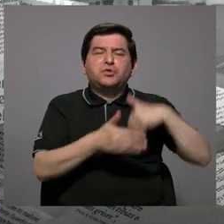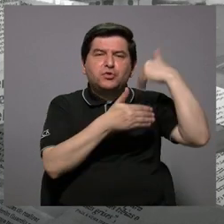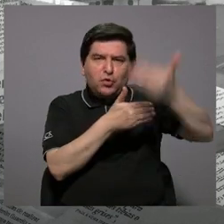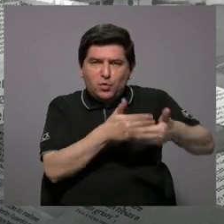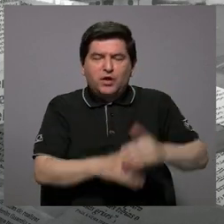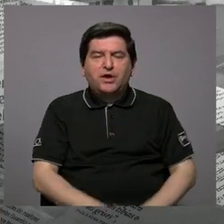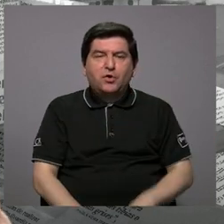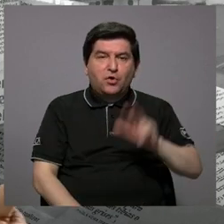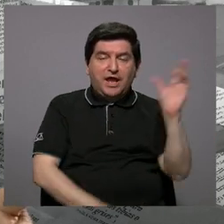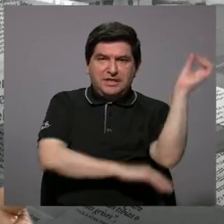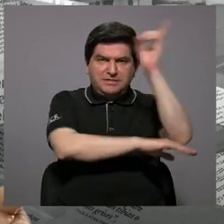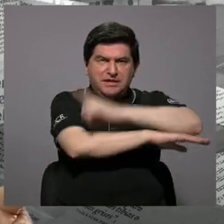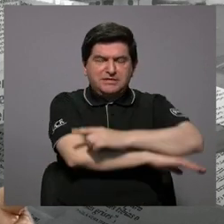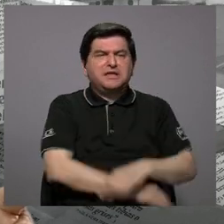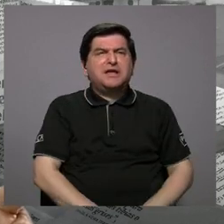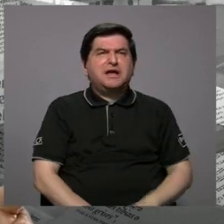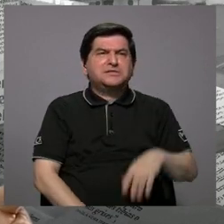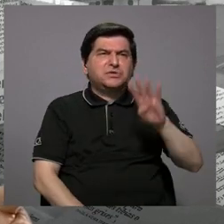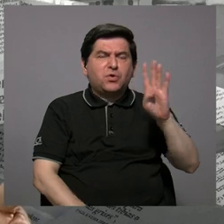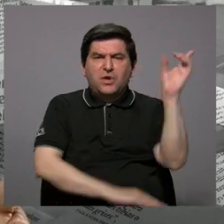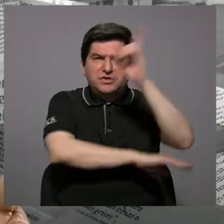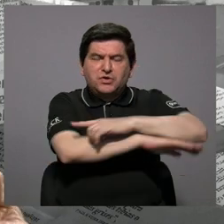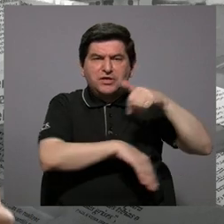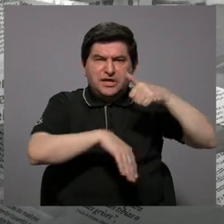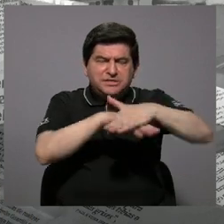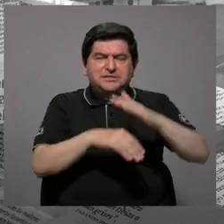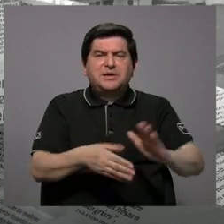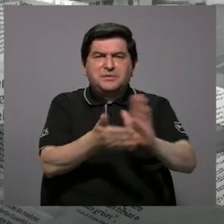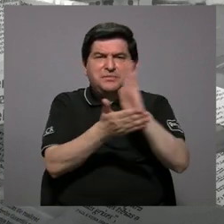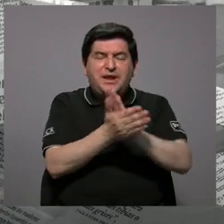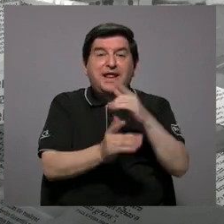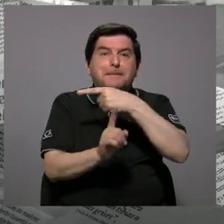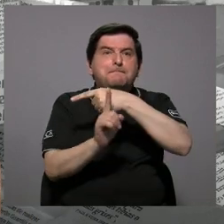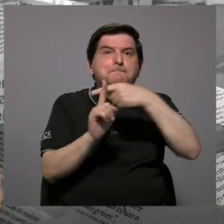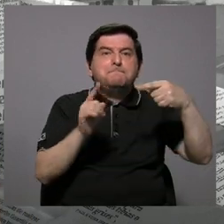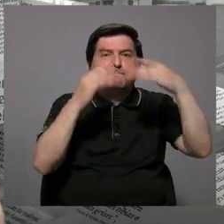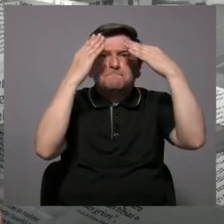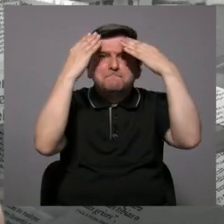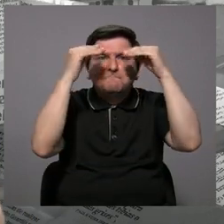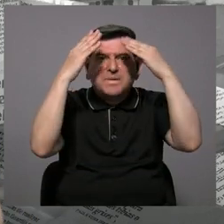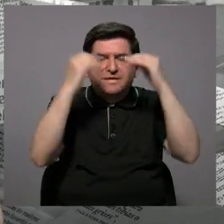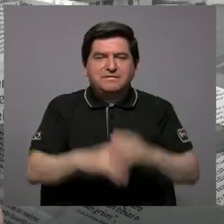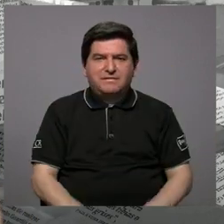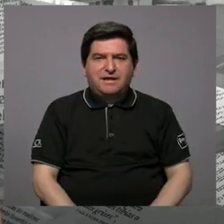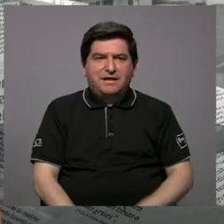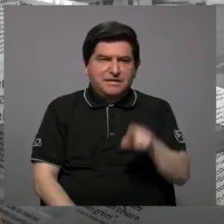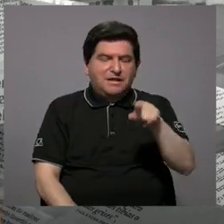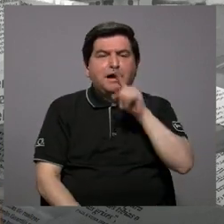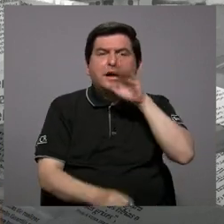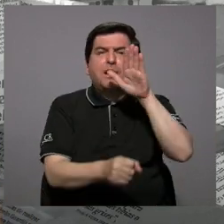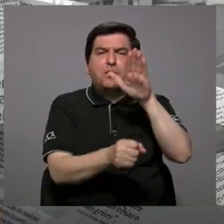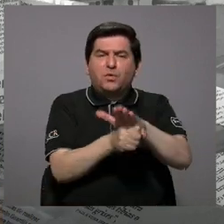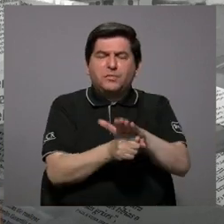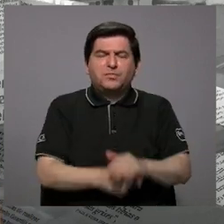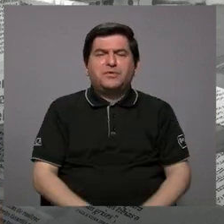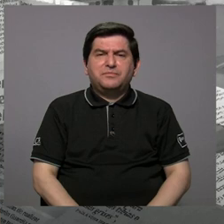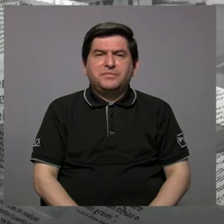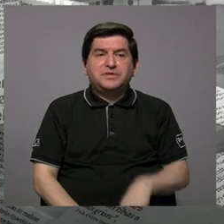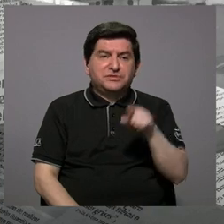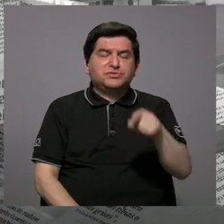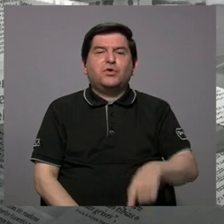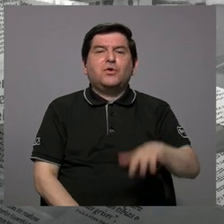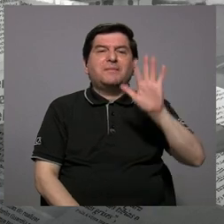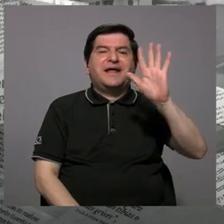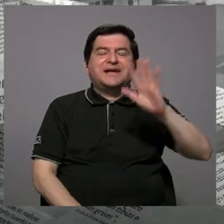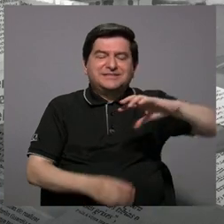en tres días, duraron cuatro días, le enviaron esa minuta con la mitad de la información dada, ahí fue entonces que comprometieron a poner las famosas cinco